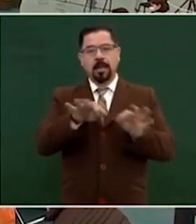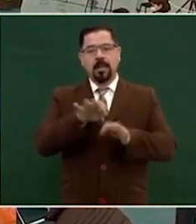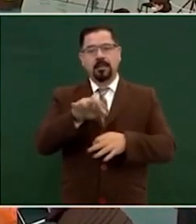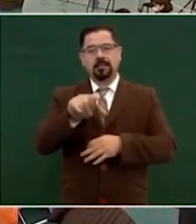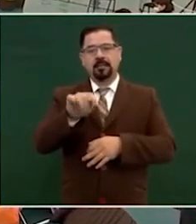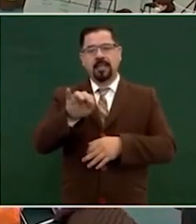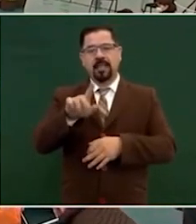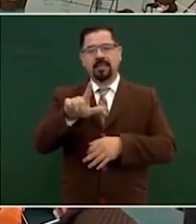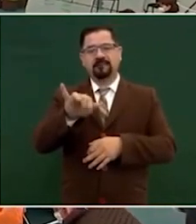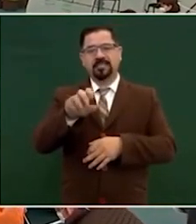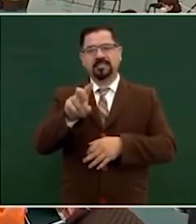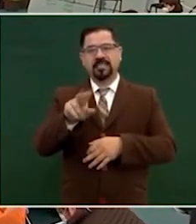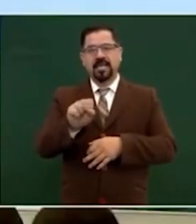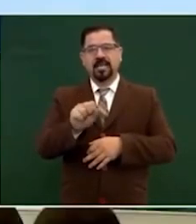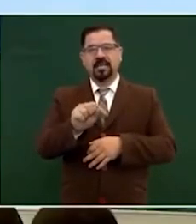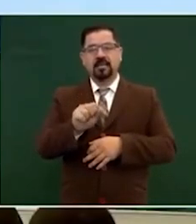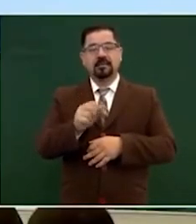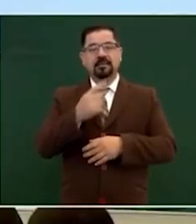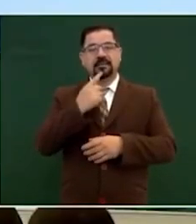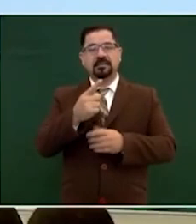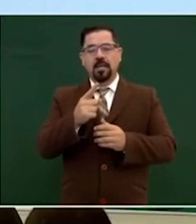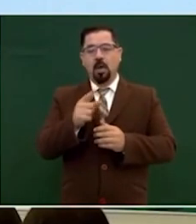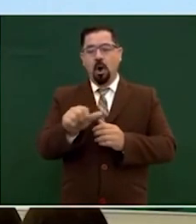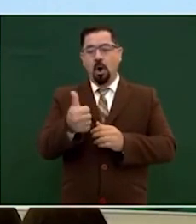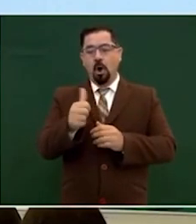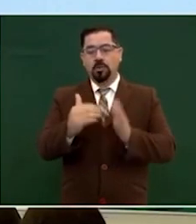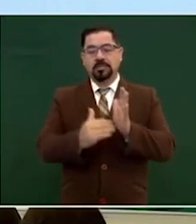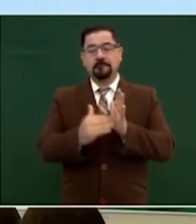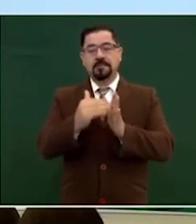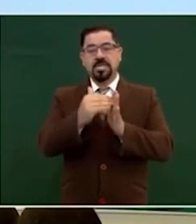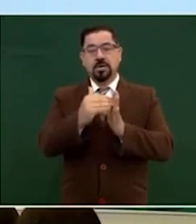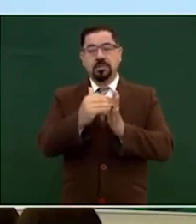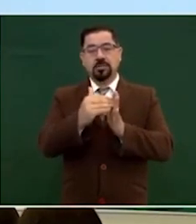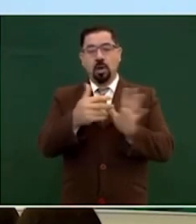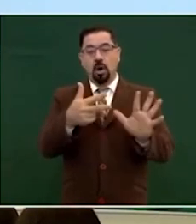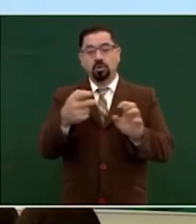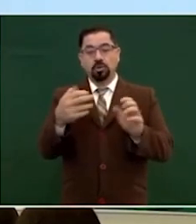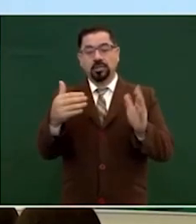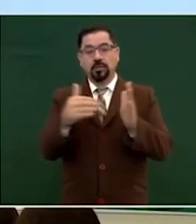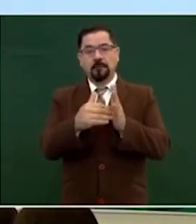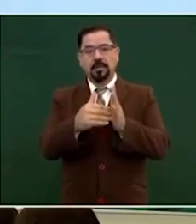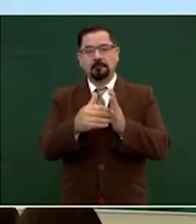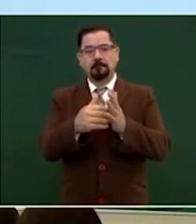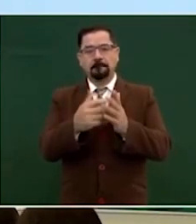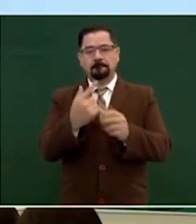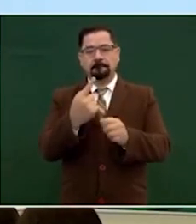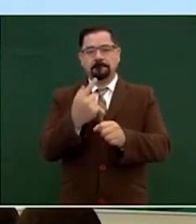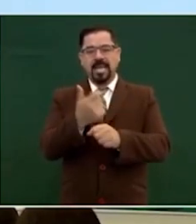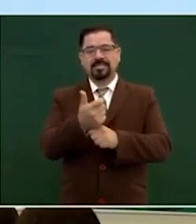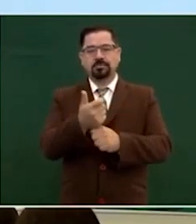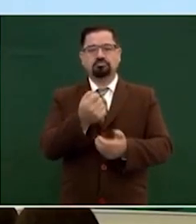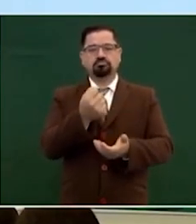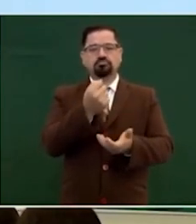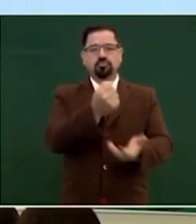y le dieron 11 millones 800 mil pesos el año pasado